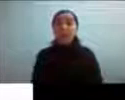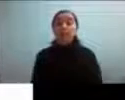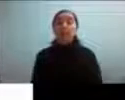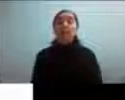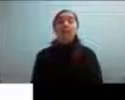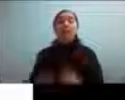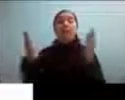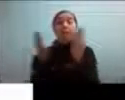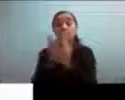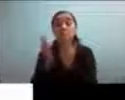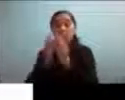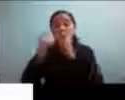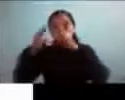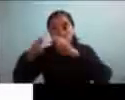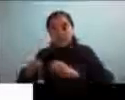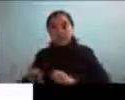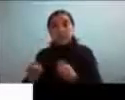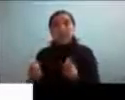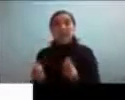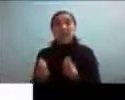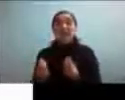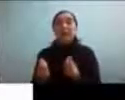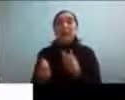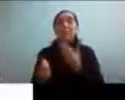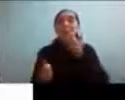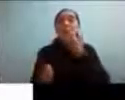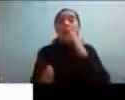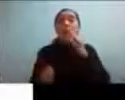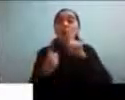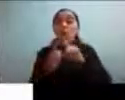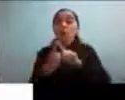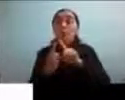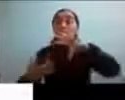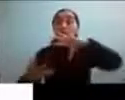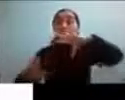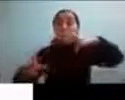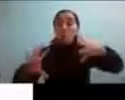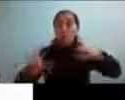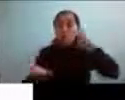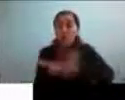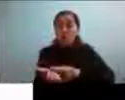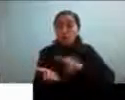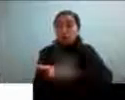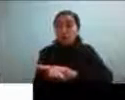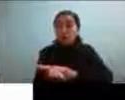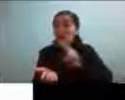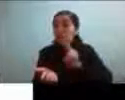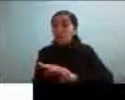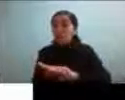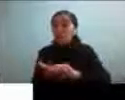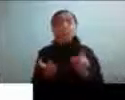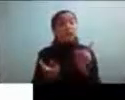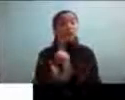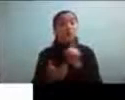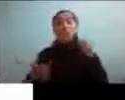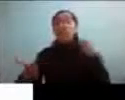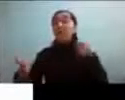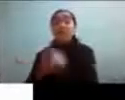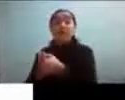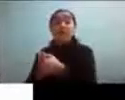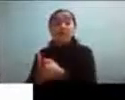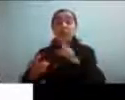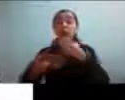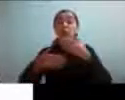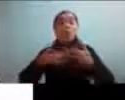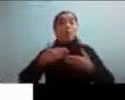contacto con el mundo real esto debe darse en distintos niveles del proceso investigativo no solamente al final no solamente en el proceso de reclutamiento